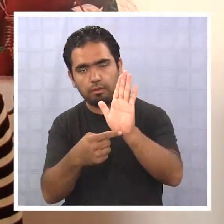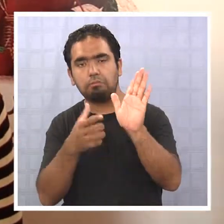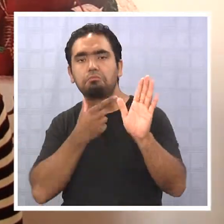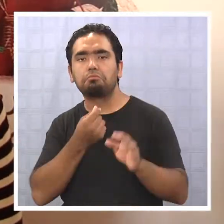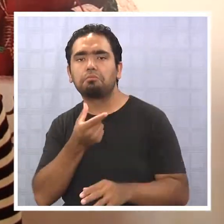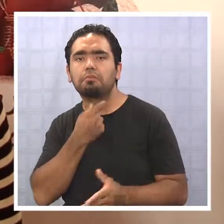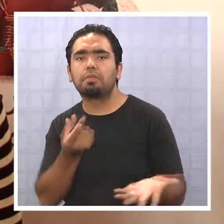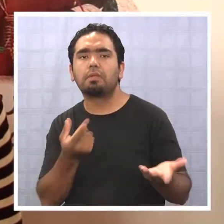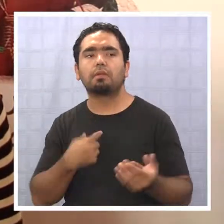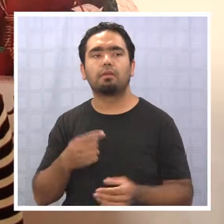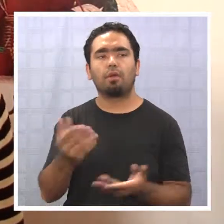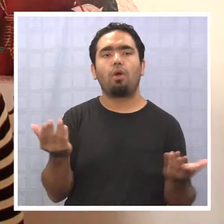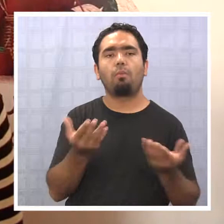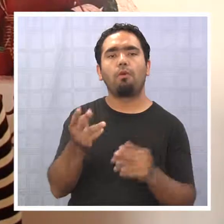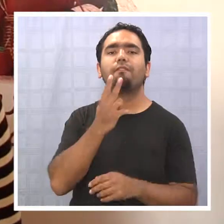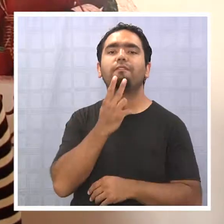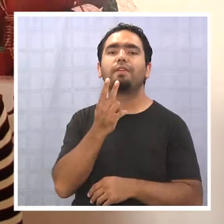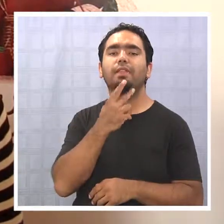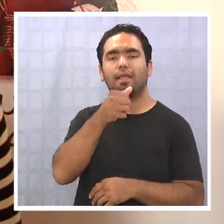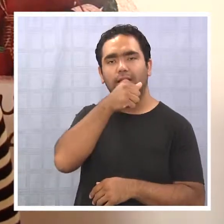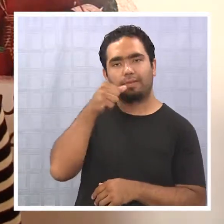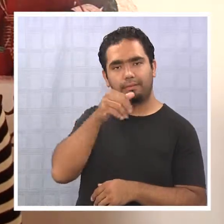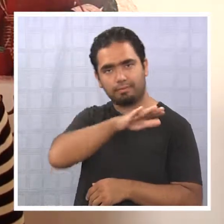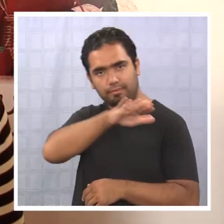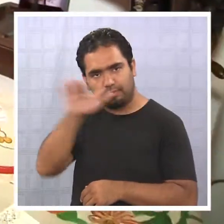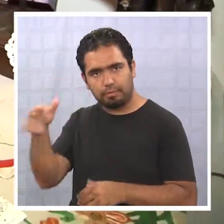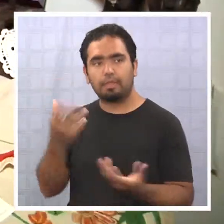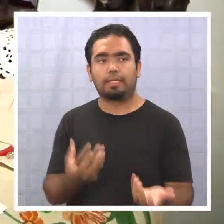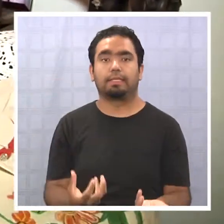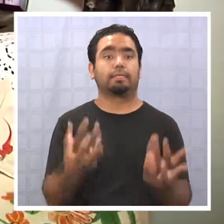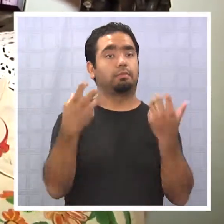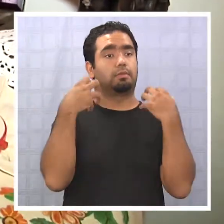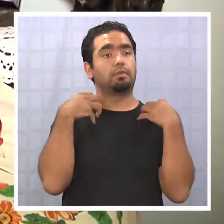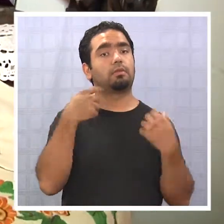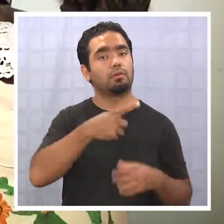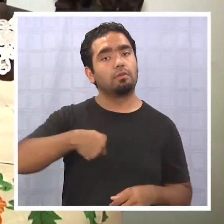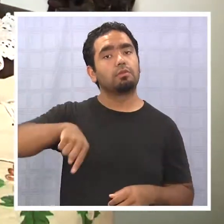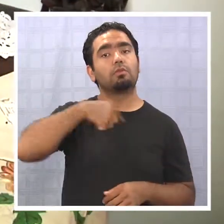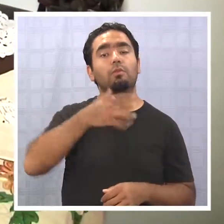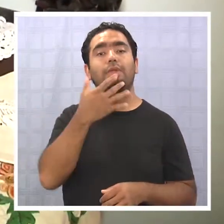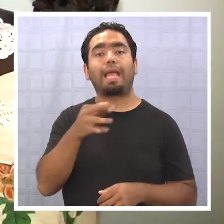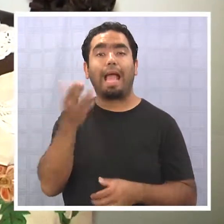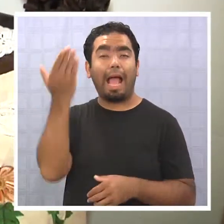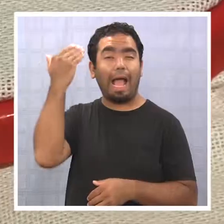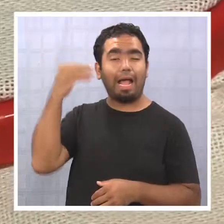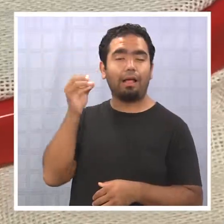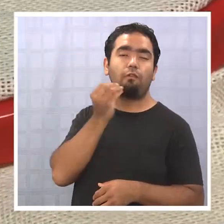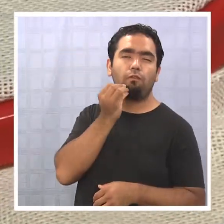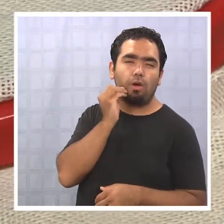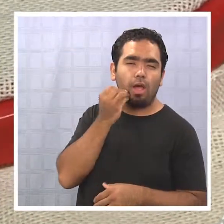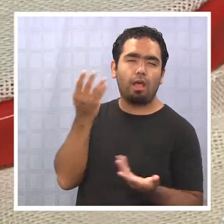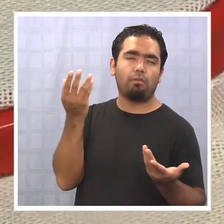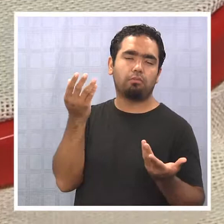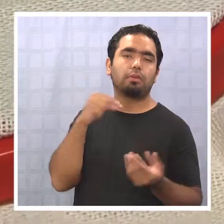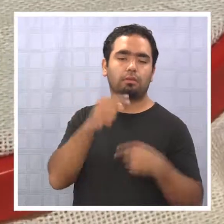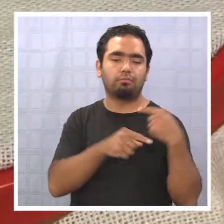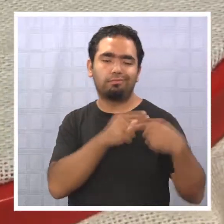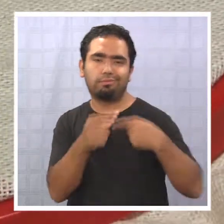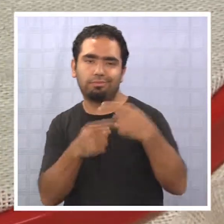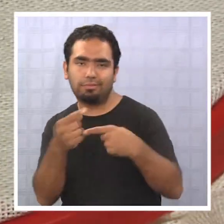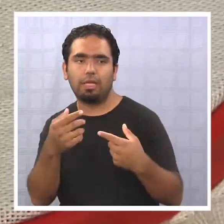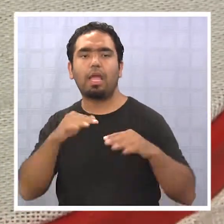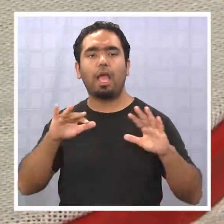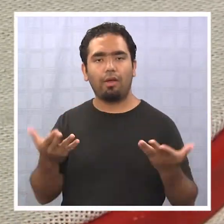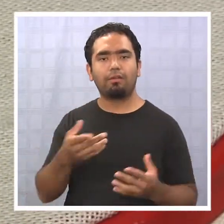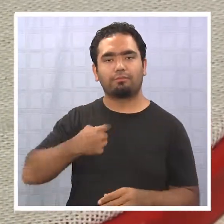buscamos mostrar a la población un aspecto de la vida en la Pampa, que sentimos que es poco nuestra responsabilidad por ser herederos del patrimonio